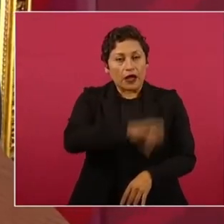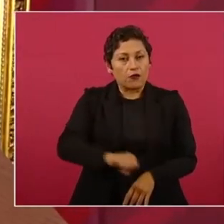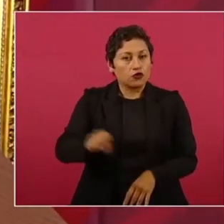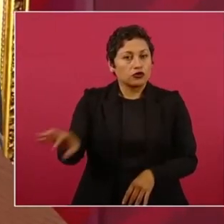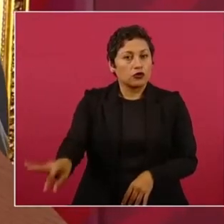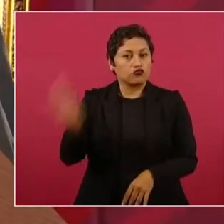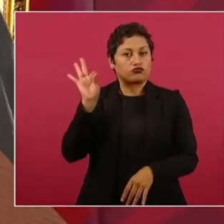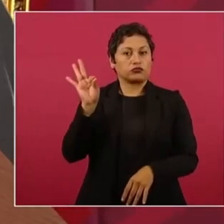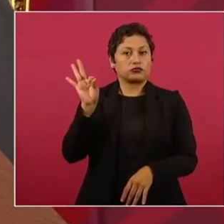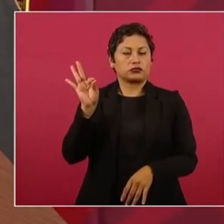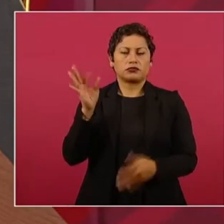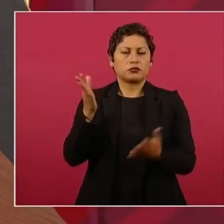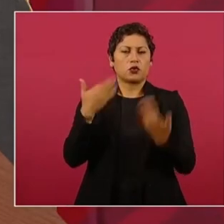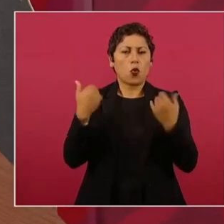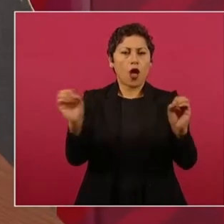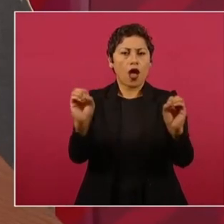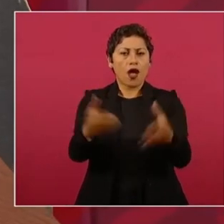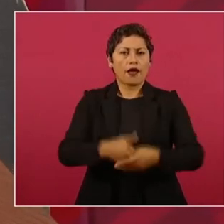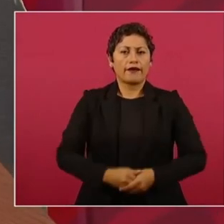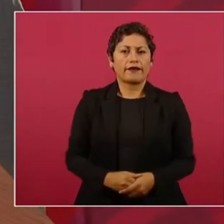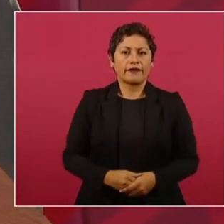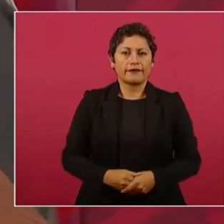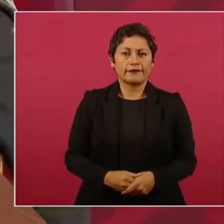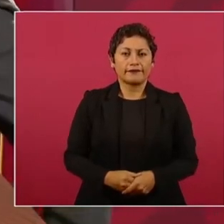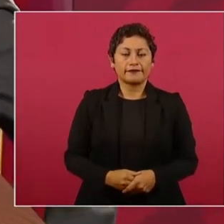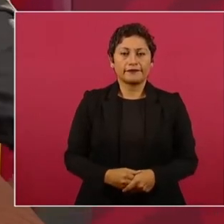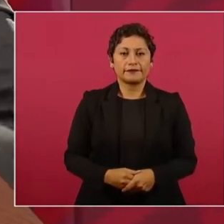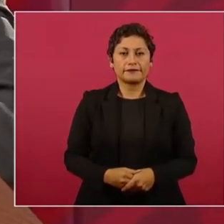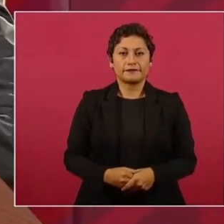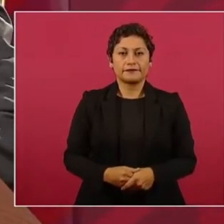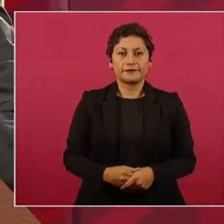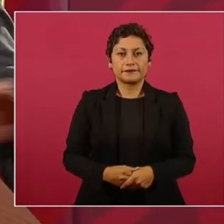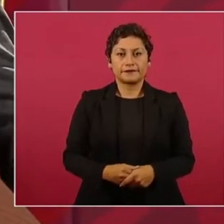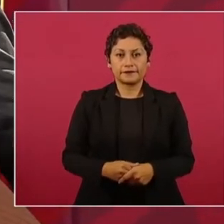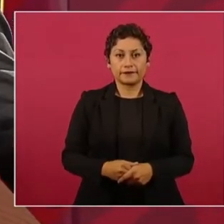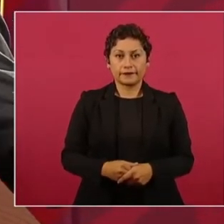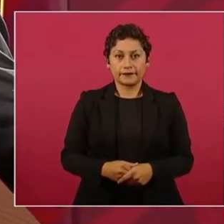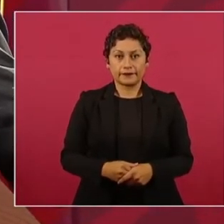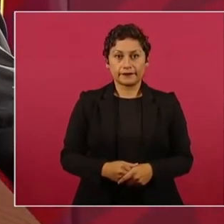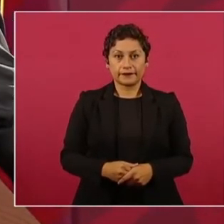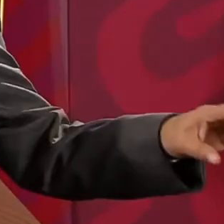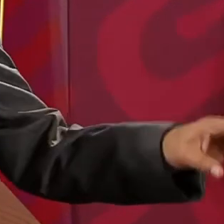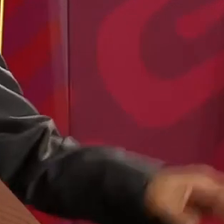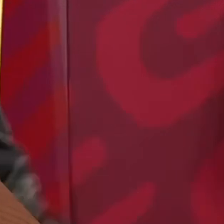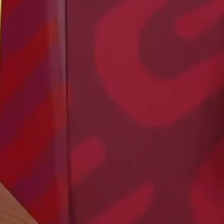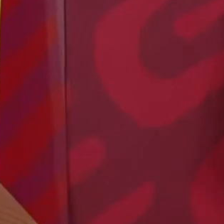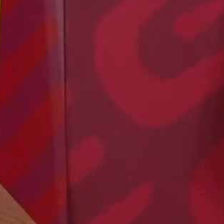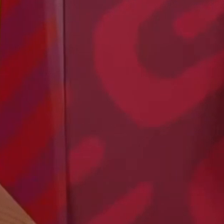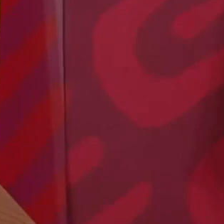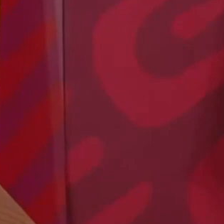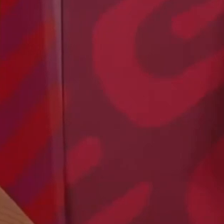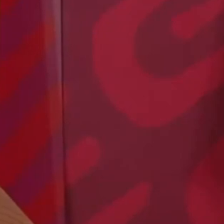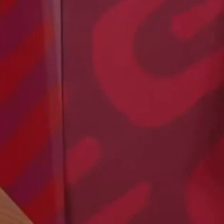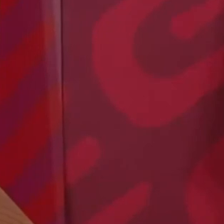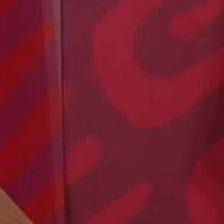predilecto, quién va a decidir